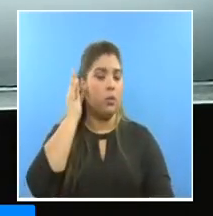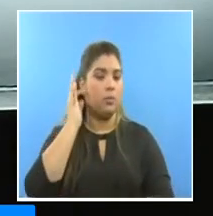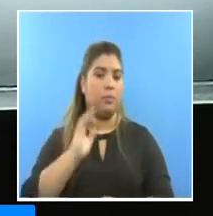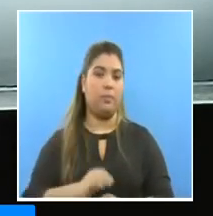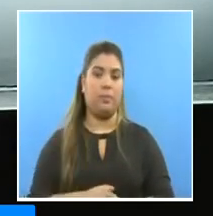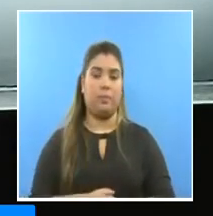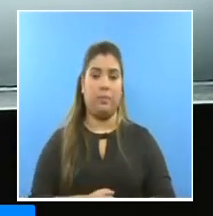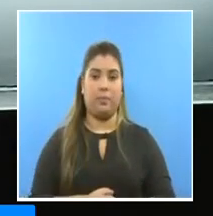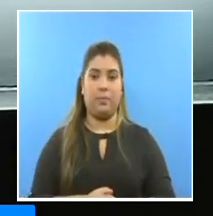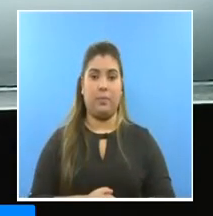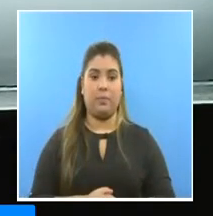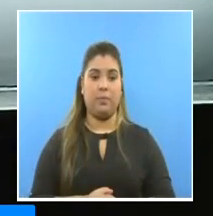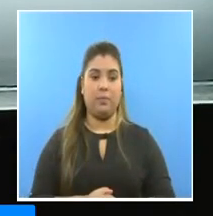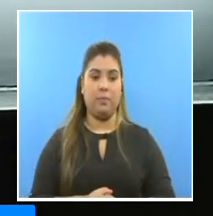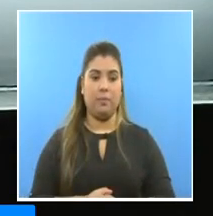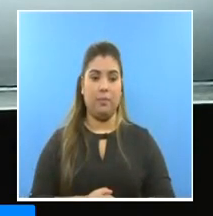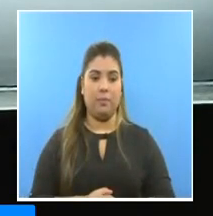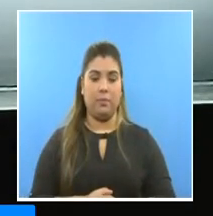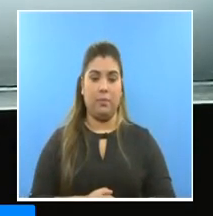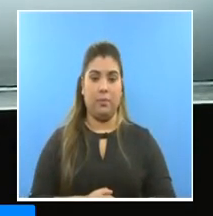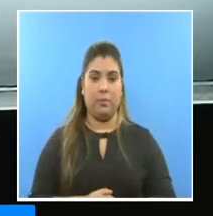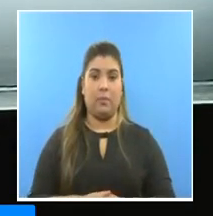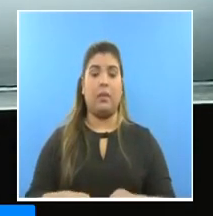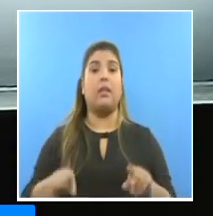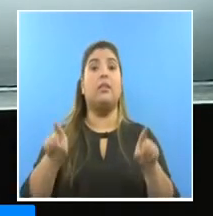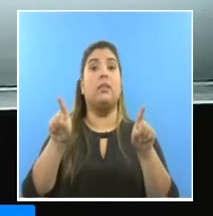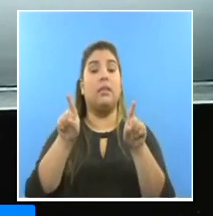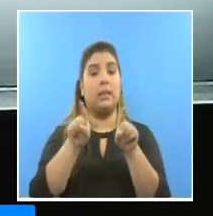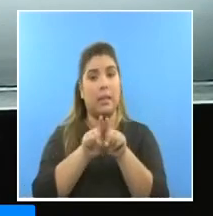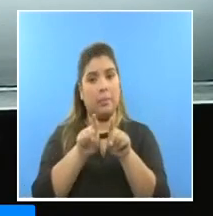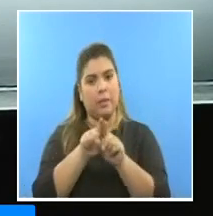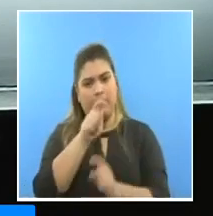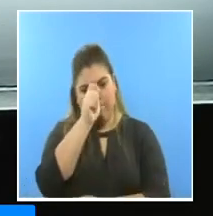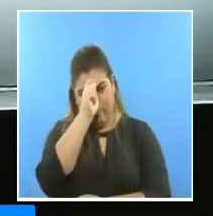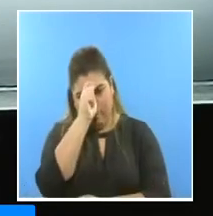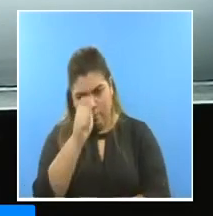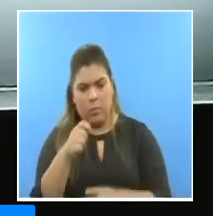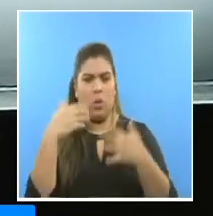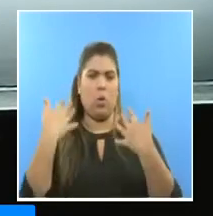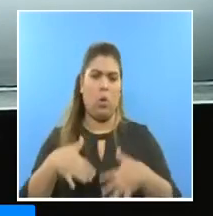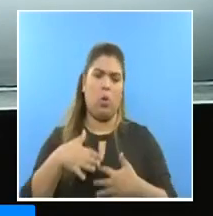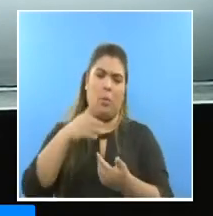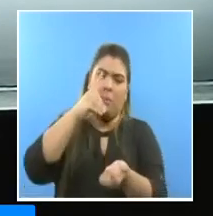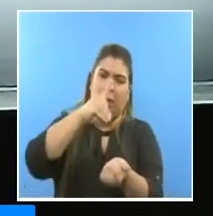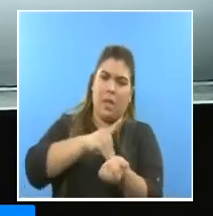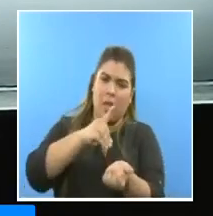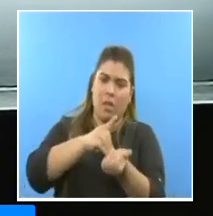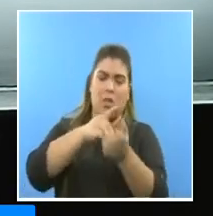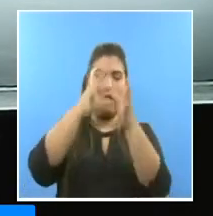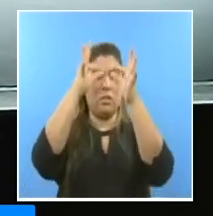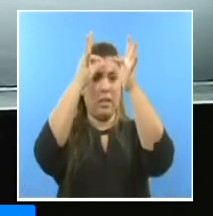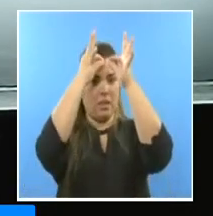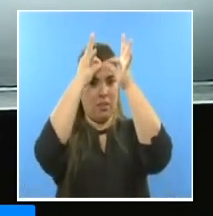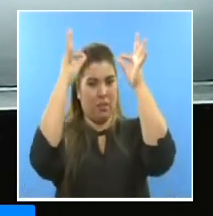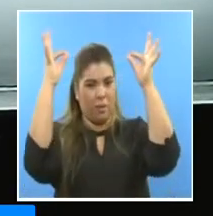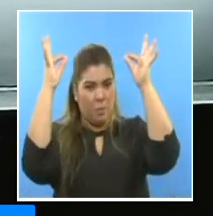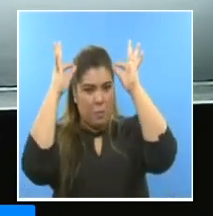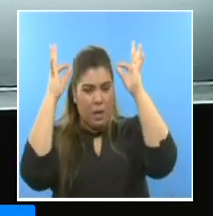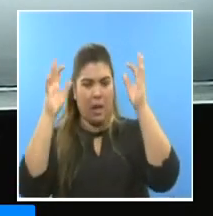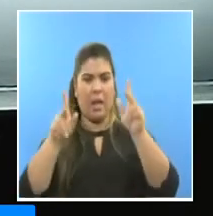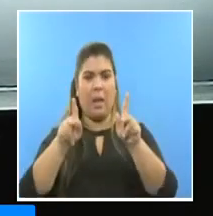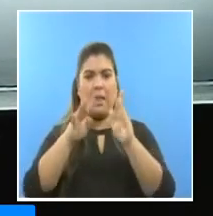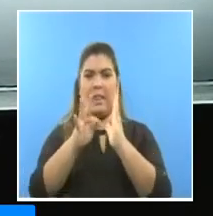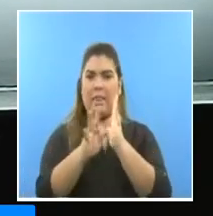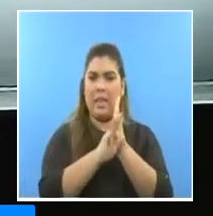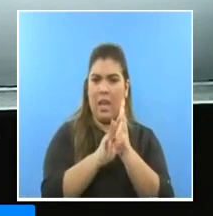expreso nuestra solidaridad con los profesionales de la salud con los médicos con las enfermeras con los